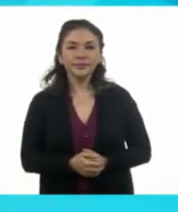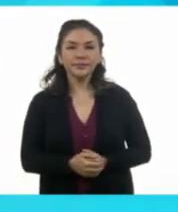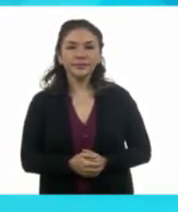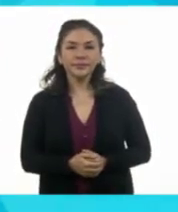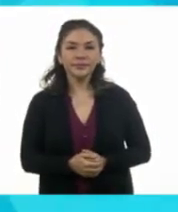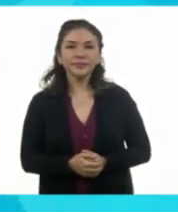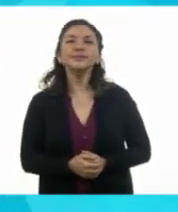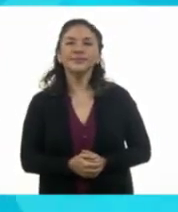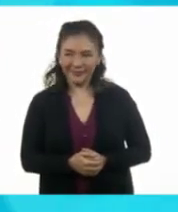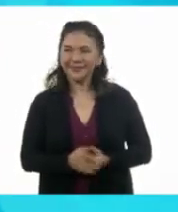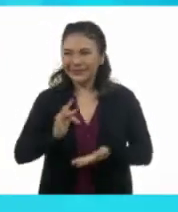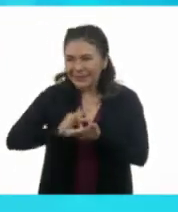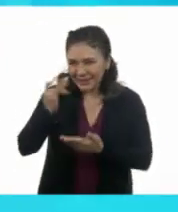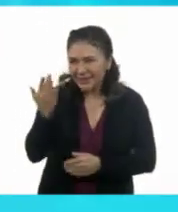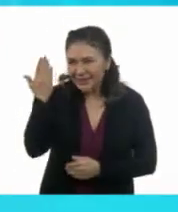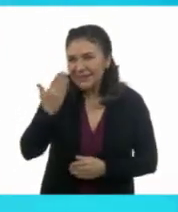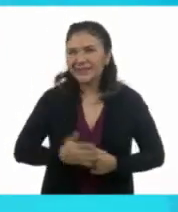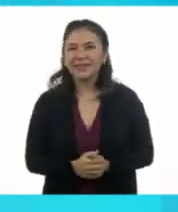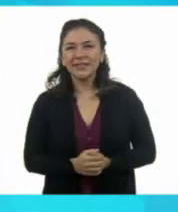Gracias.